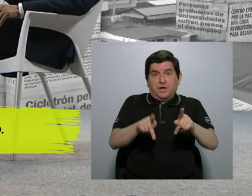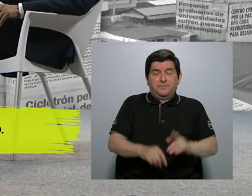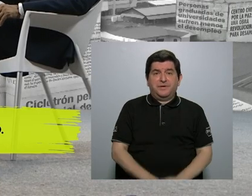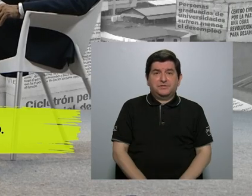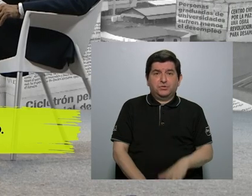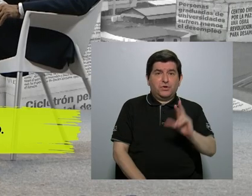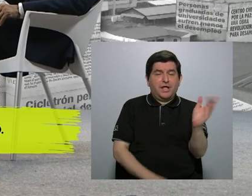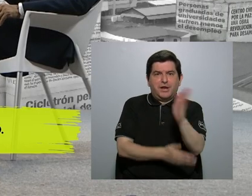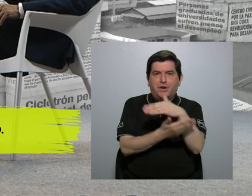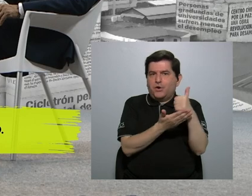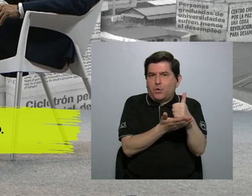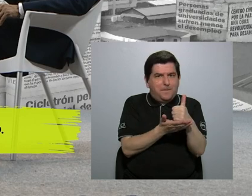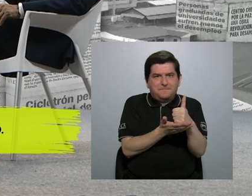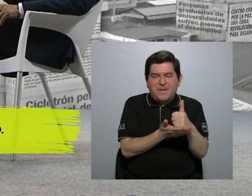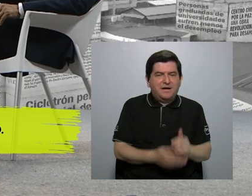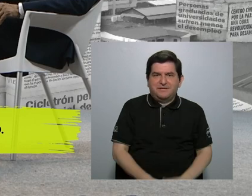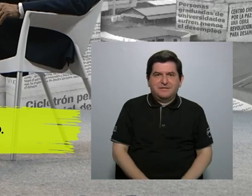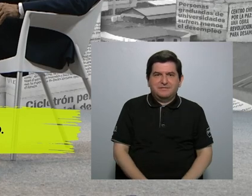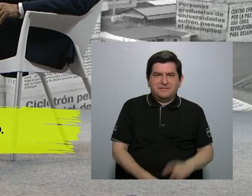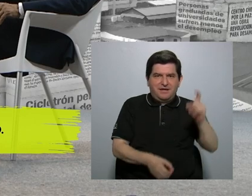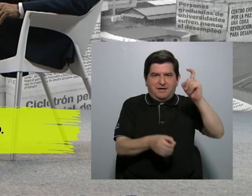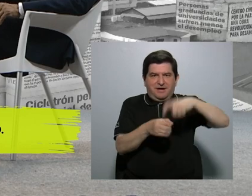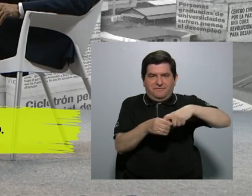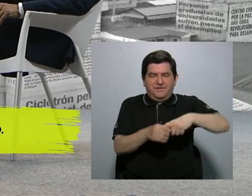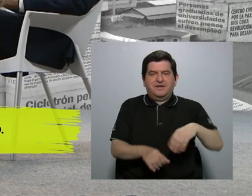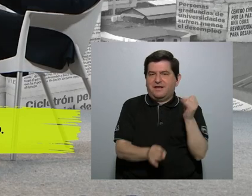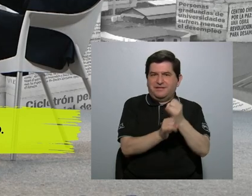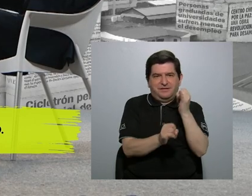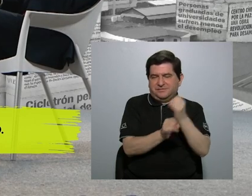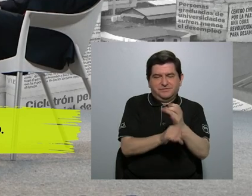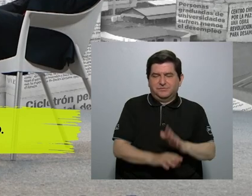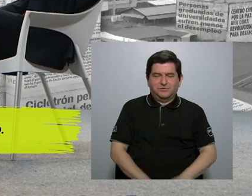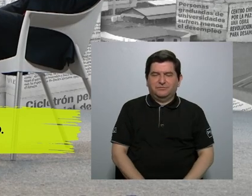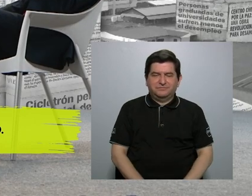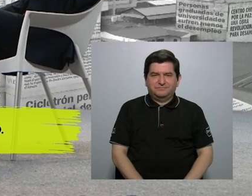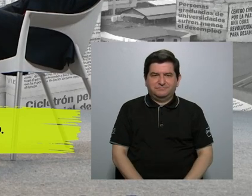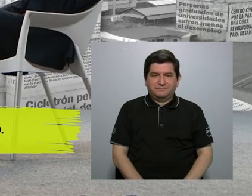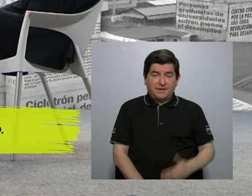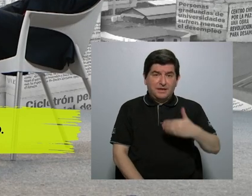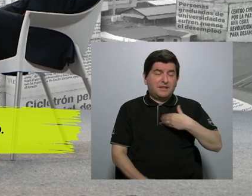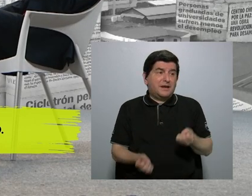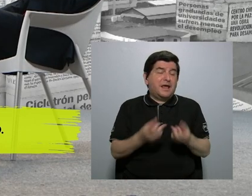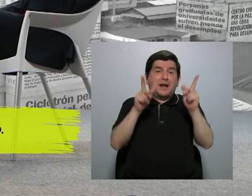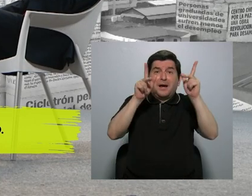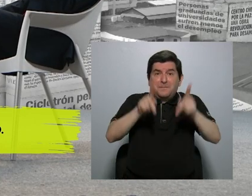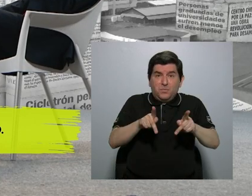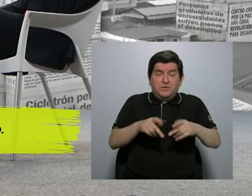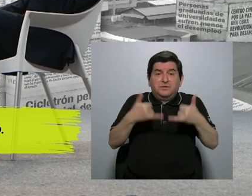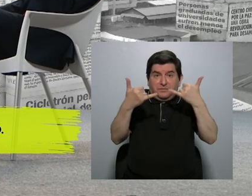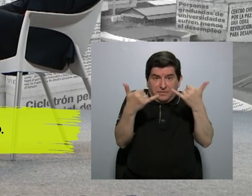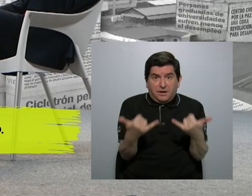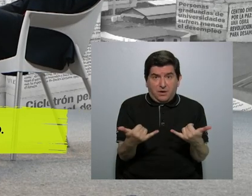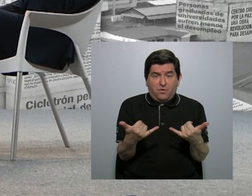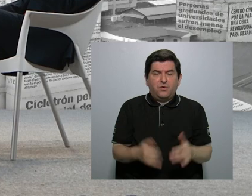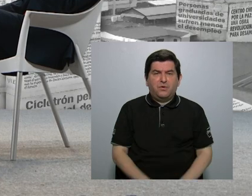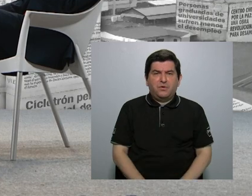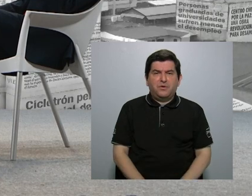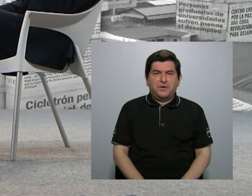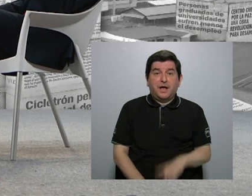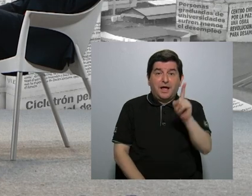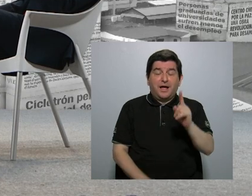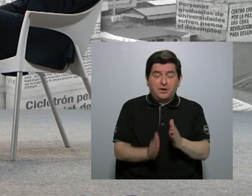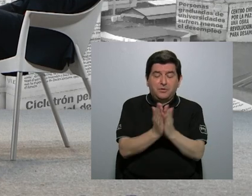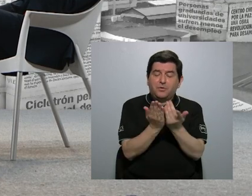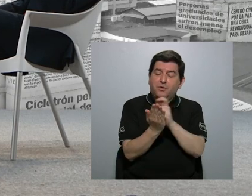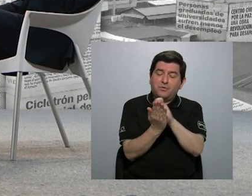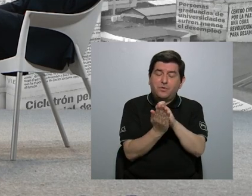que no es parte de la institución. Y entonces tenemos a muchas personas que hoy en día cogen una libreta,